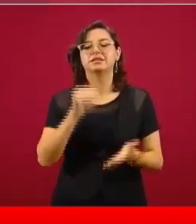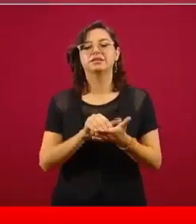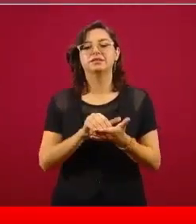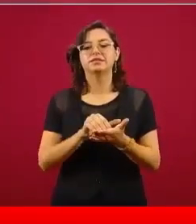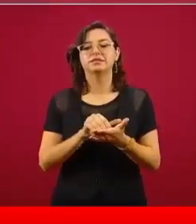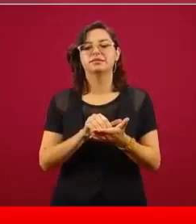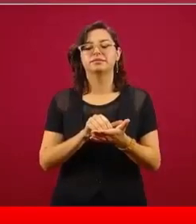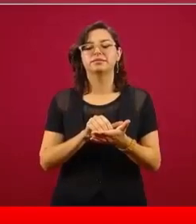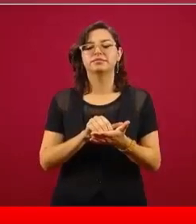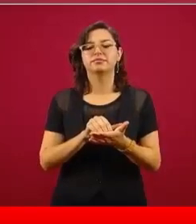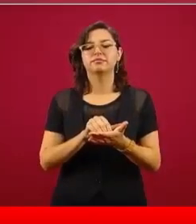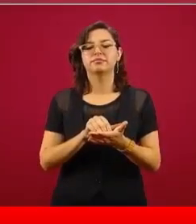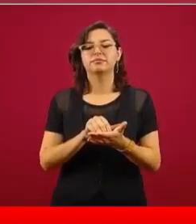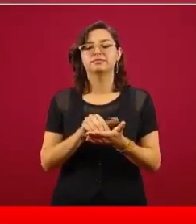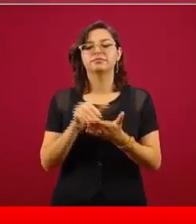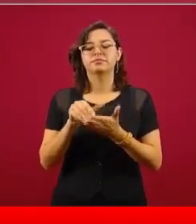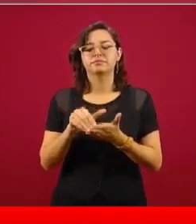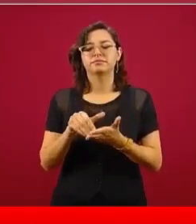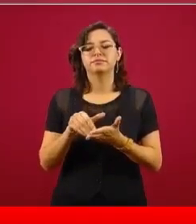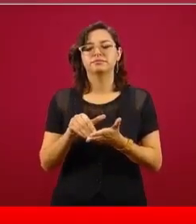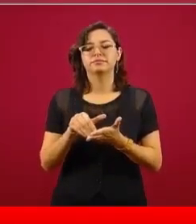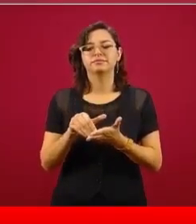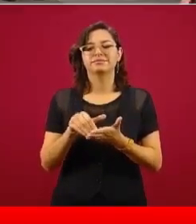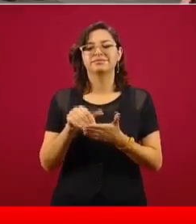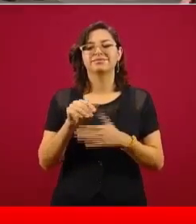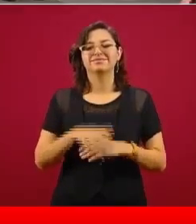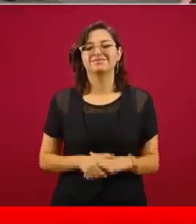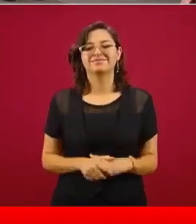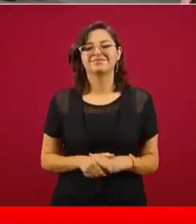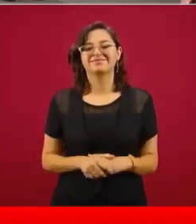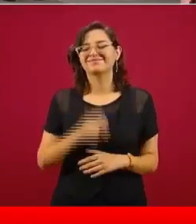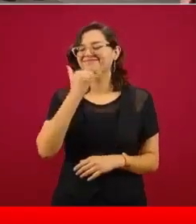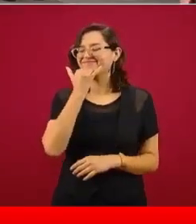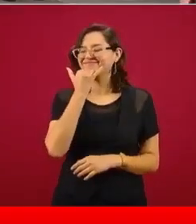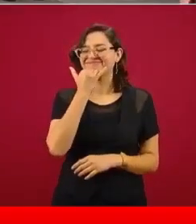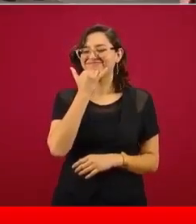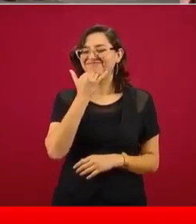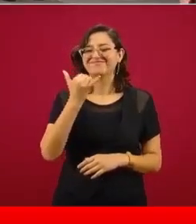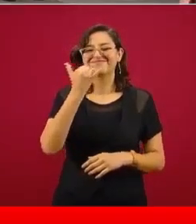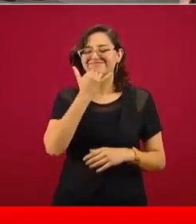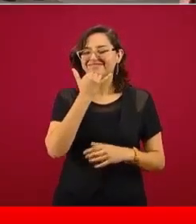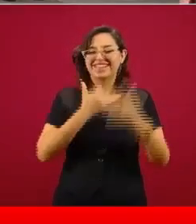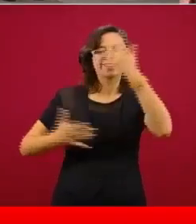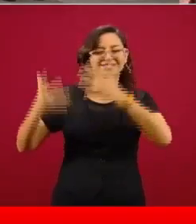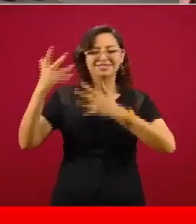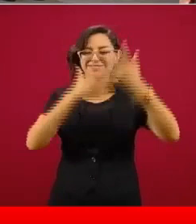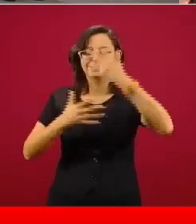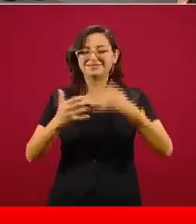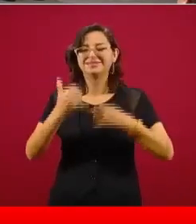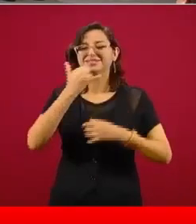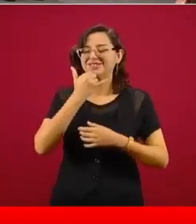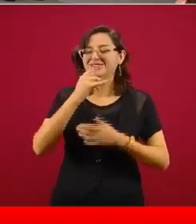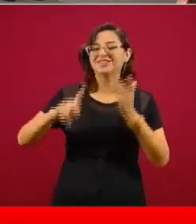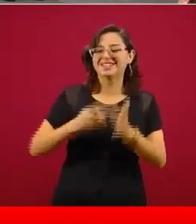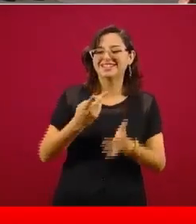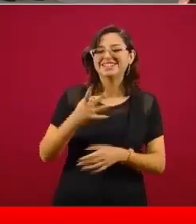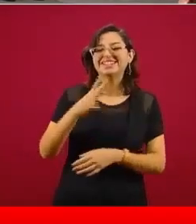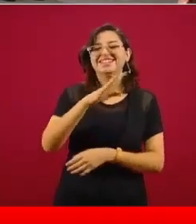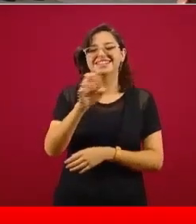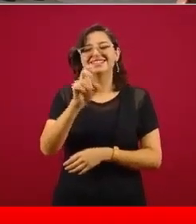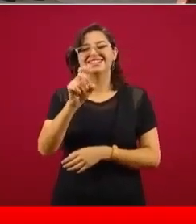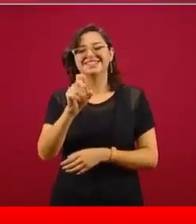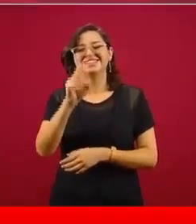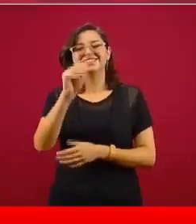539 mil millones, perdónenme, voy a repetirlo, señor presidente, para no hacer bolas, 539 millones de pesos.